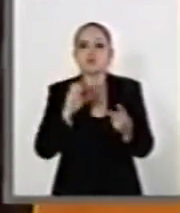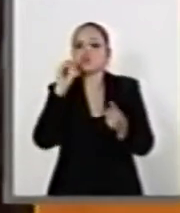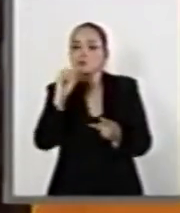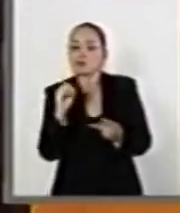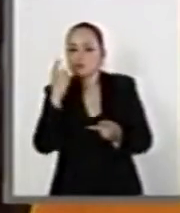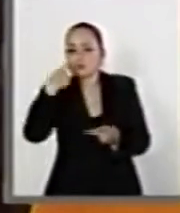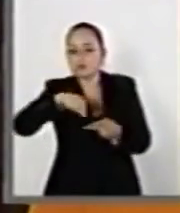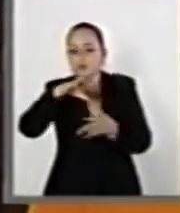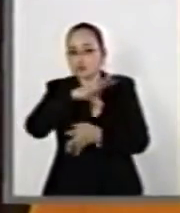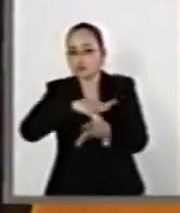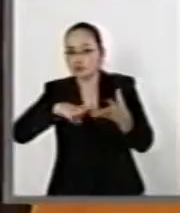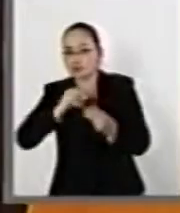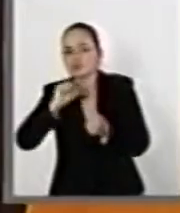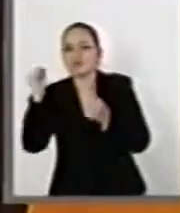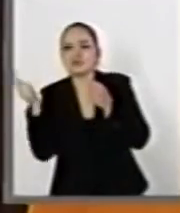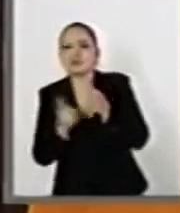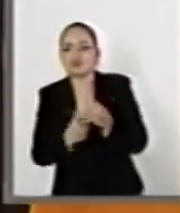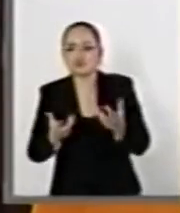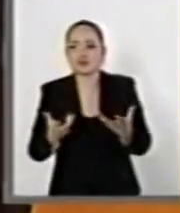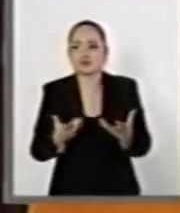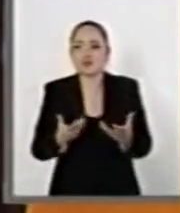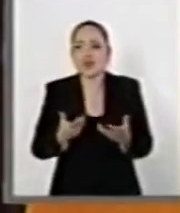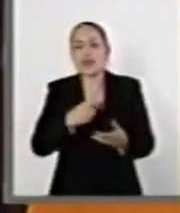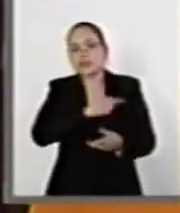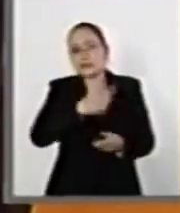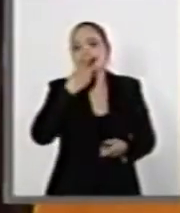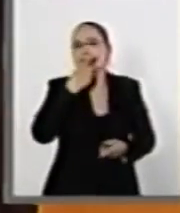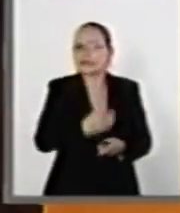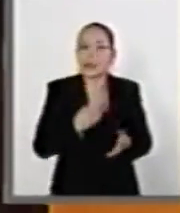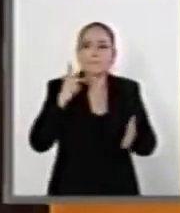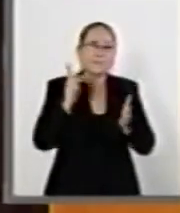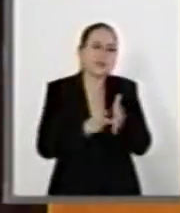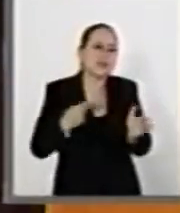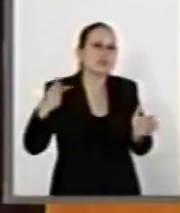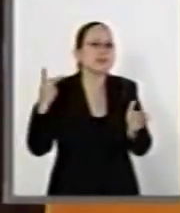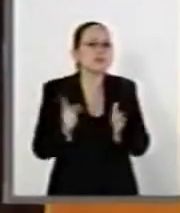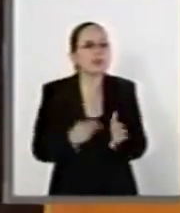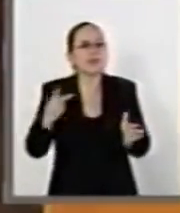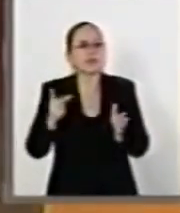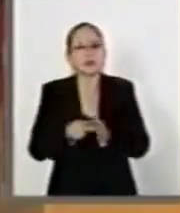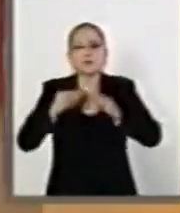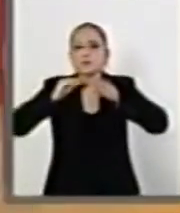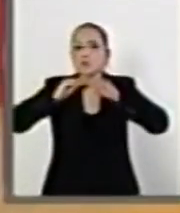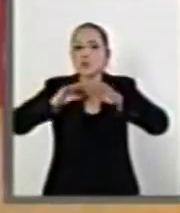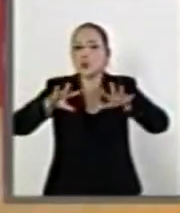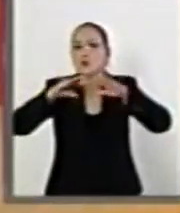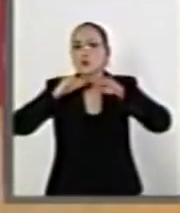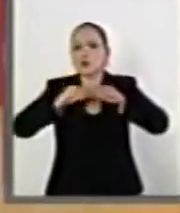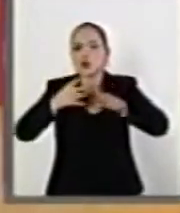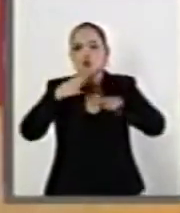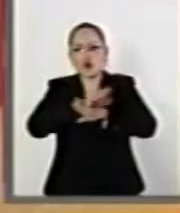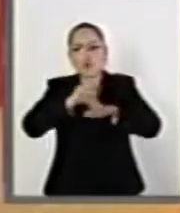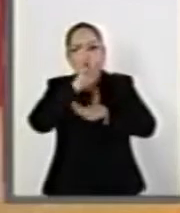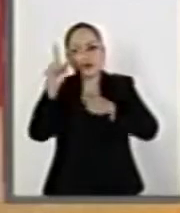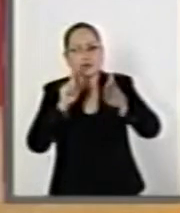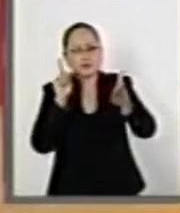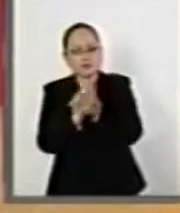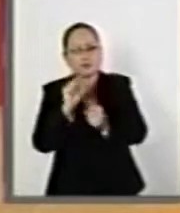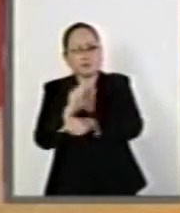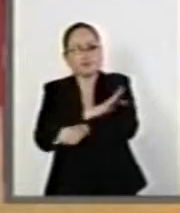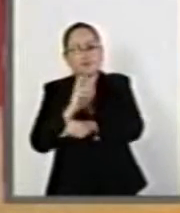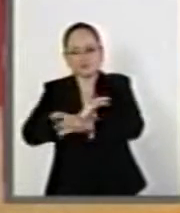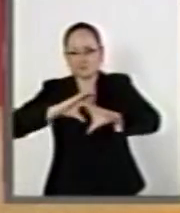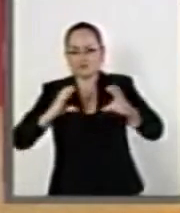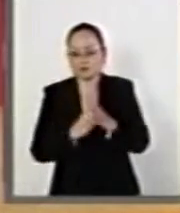financiar, como se dijo hasta el cansancio y en toda la publicidad de la reforma energética, para